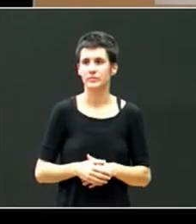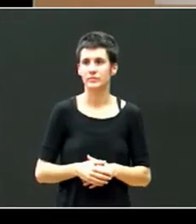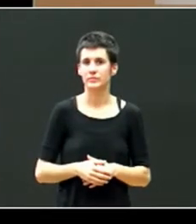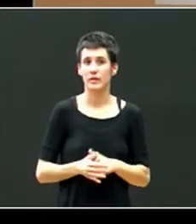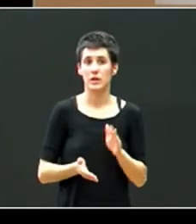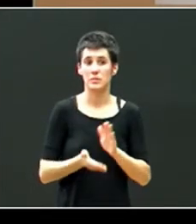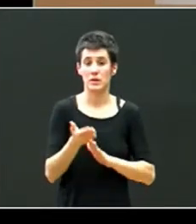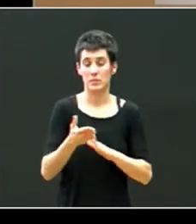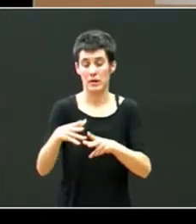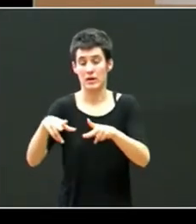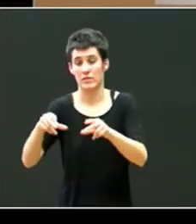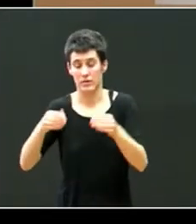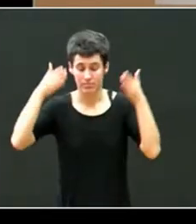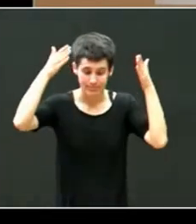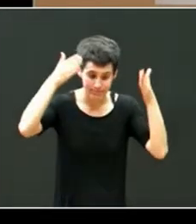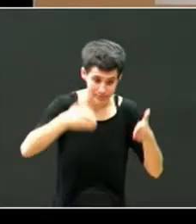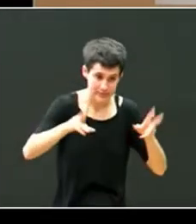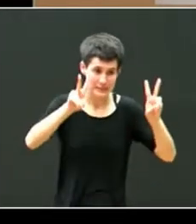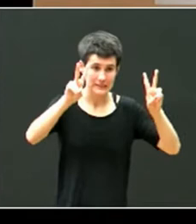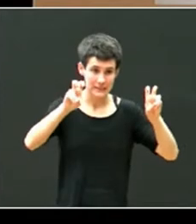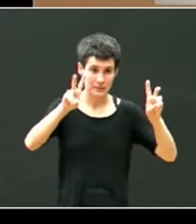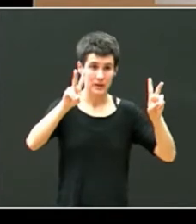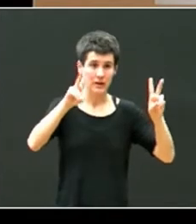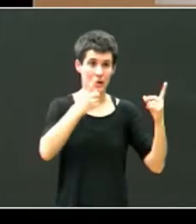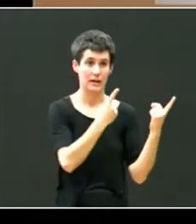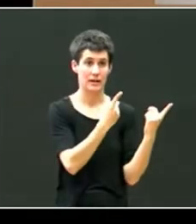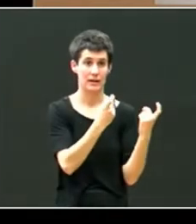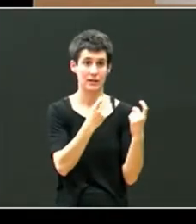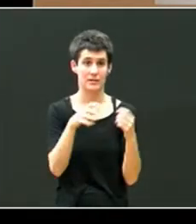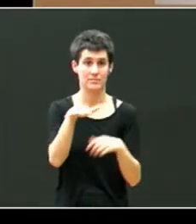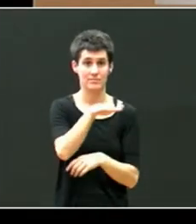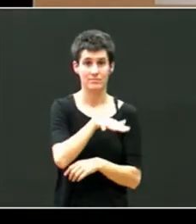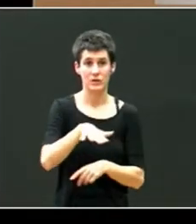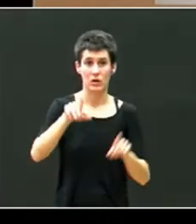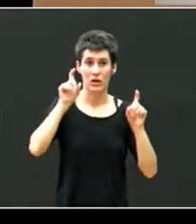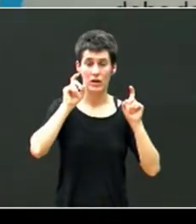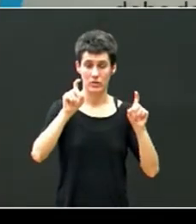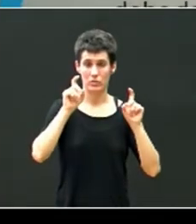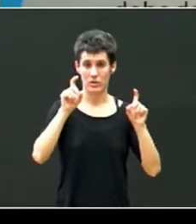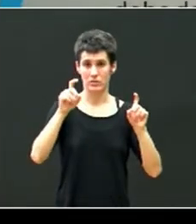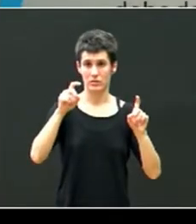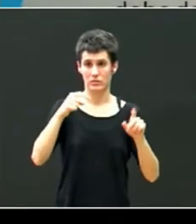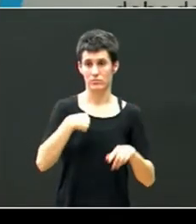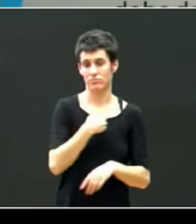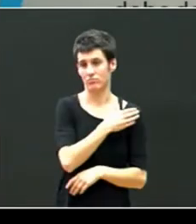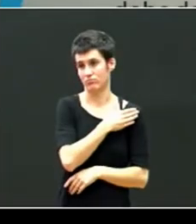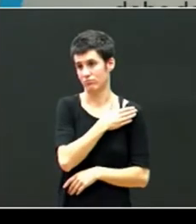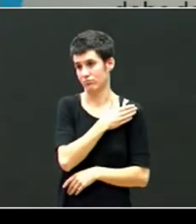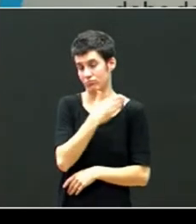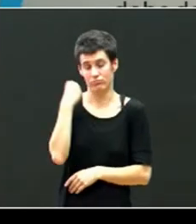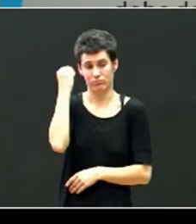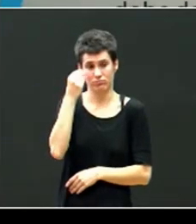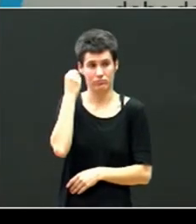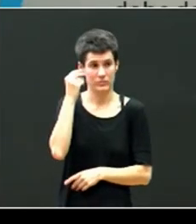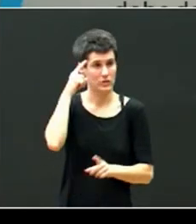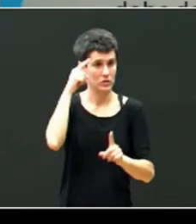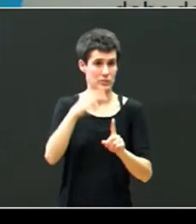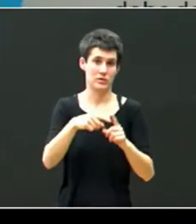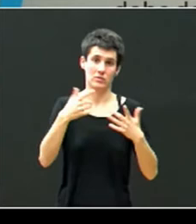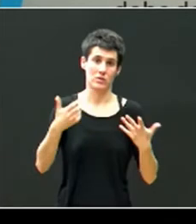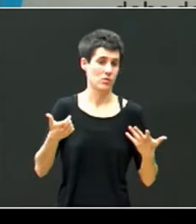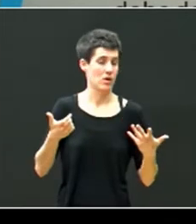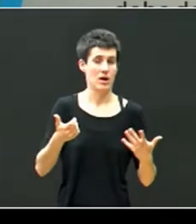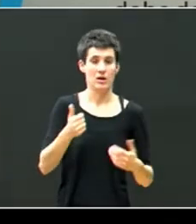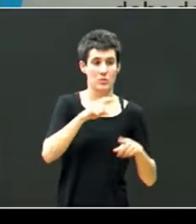final que son las necesidades a nivel educativo creo que el propósito de la guía es que las familias y los niños se sientan acogidas por la